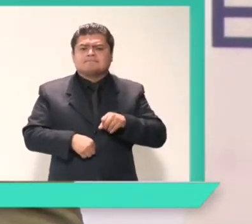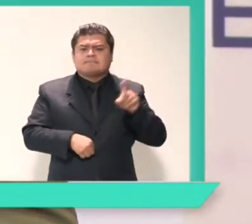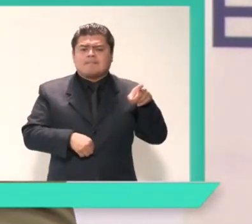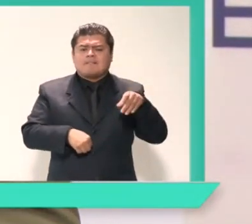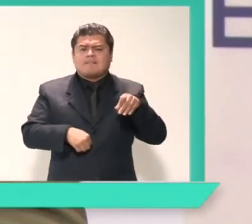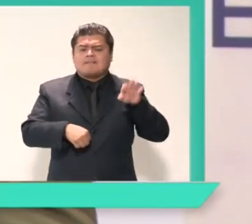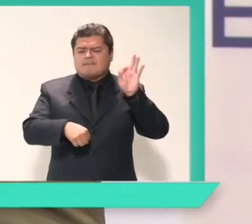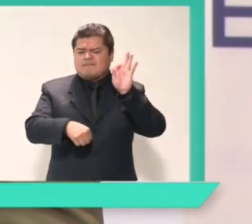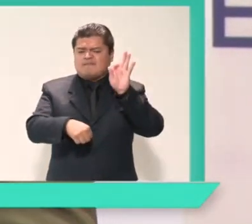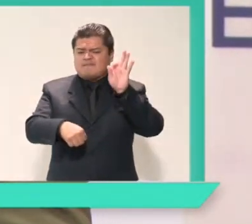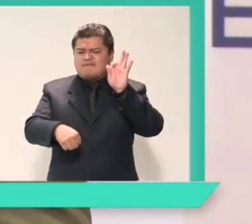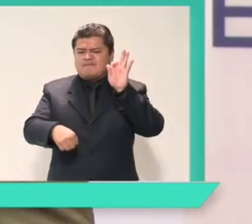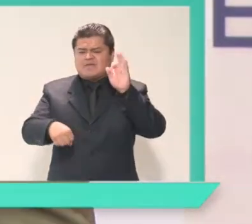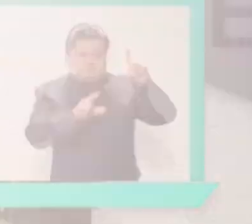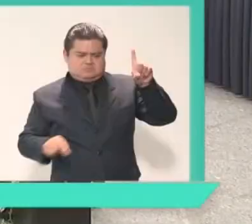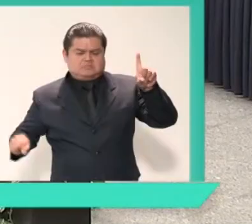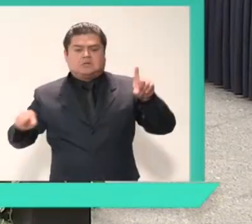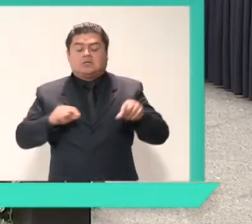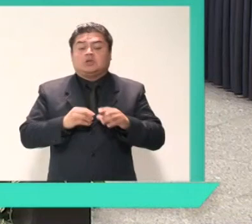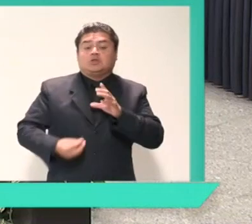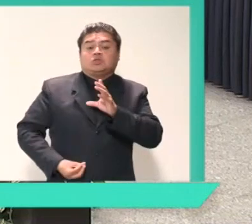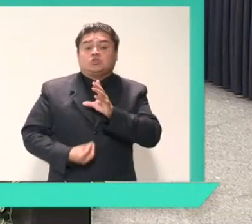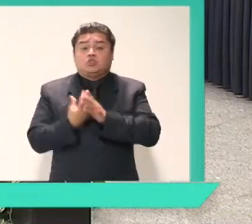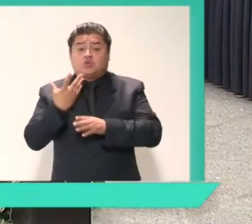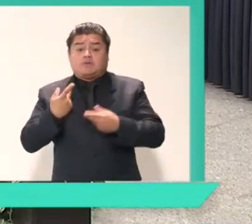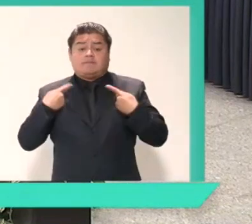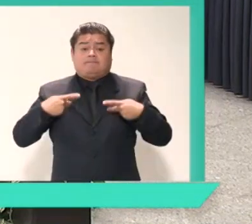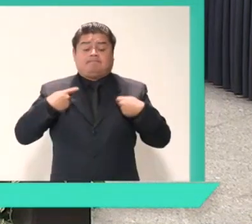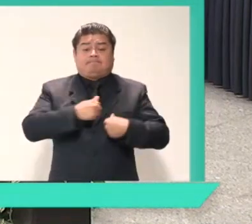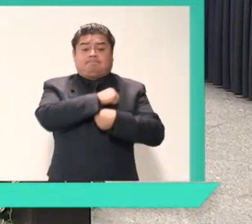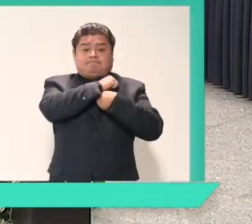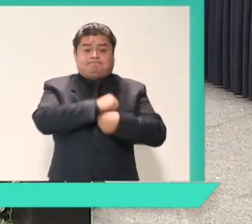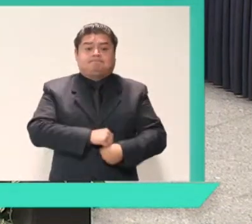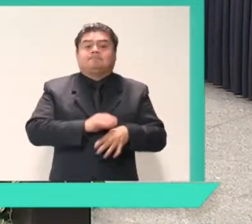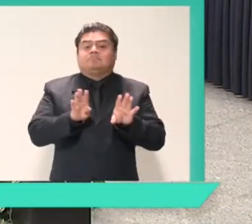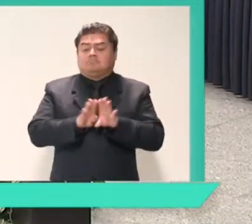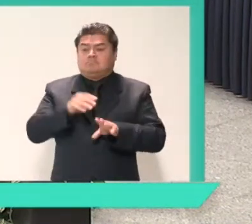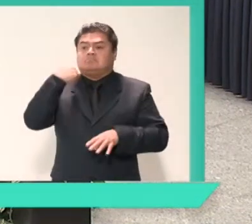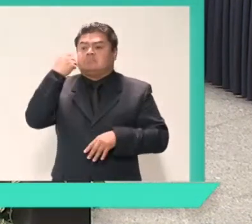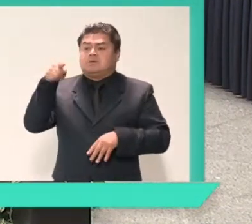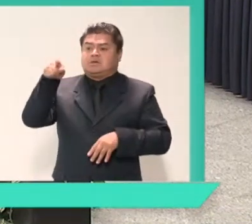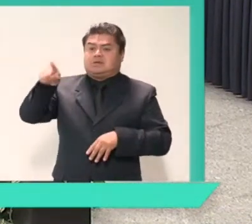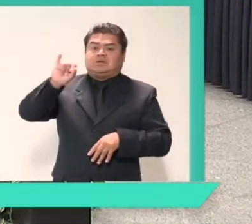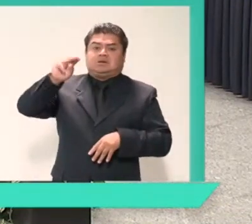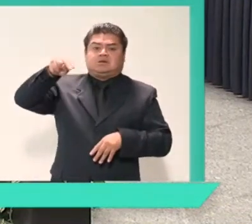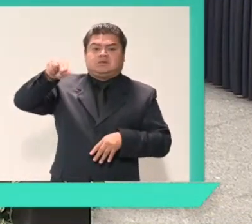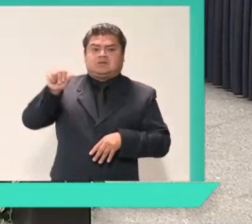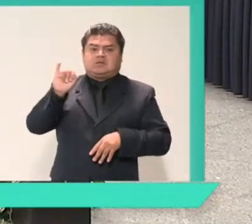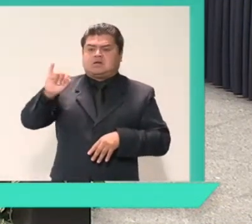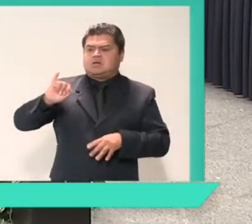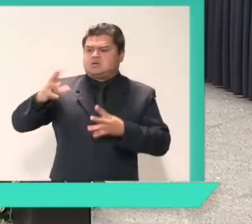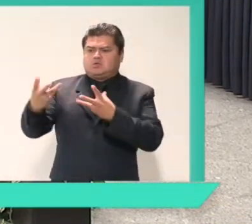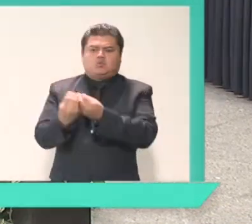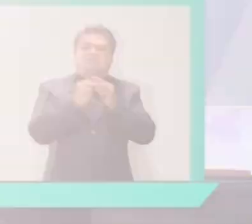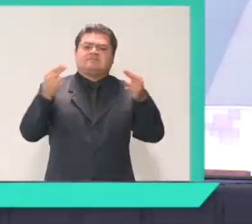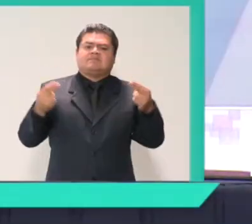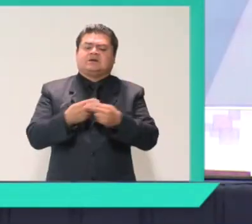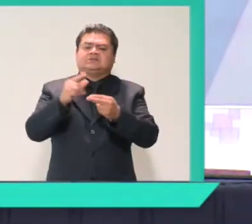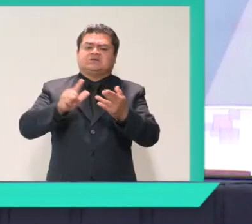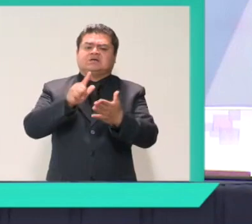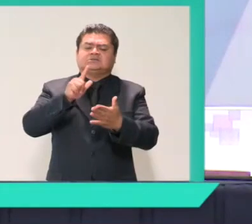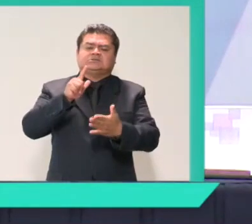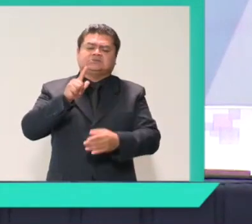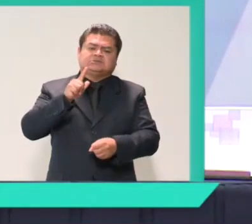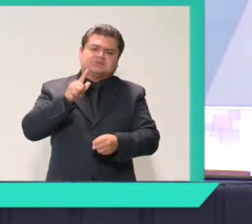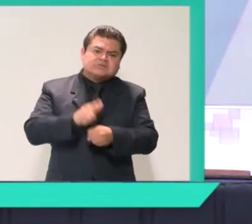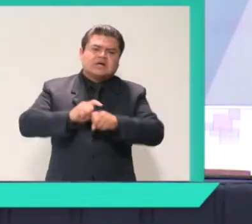Harmonización Legislativa en materia de archivos. Ir de la mano con el INAI en todos los planteamientos que hagamos hacia los estados. A